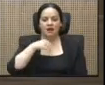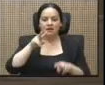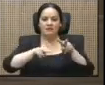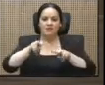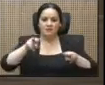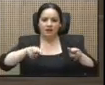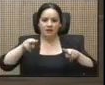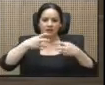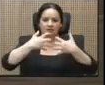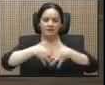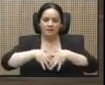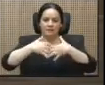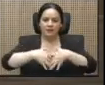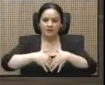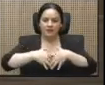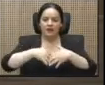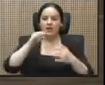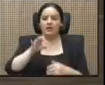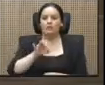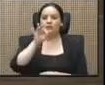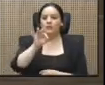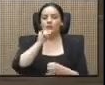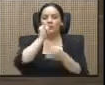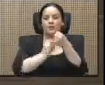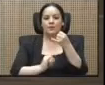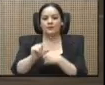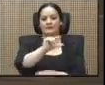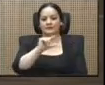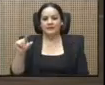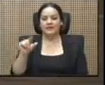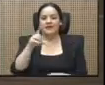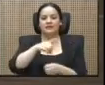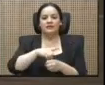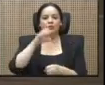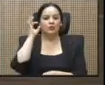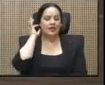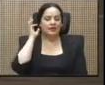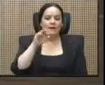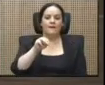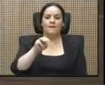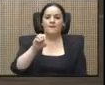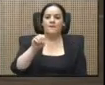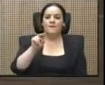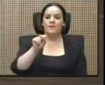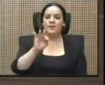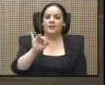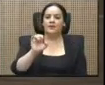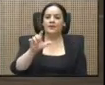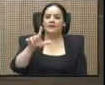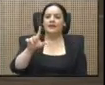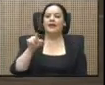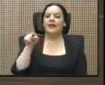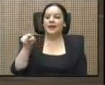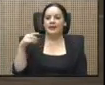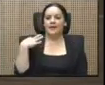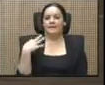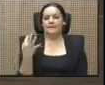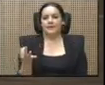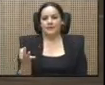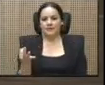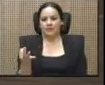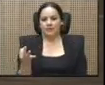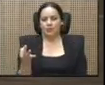y este próximo fin de semana la diputada Montiel me va a llevar, me invitó